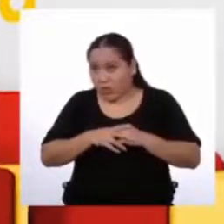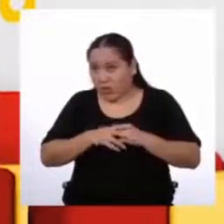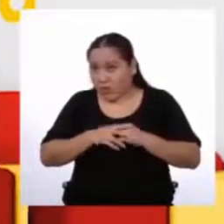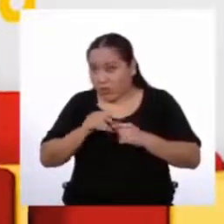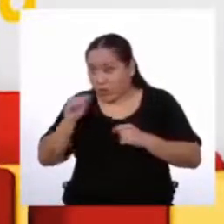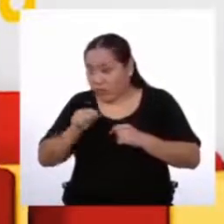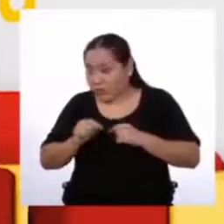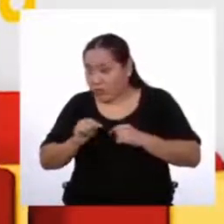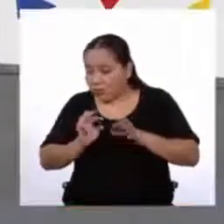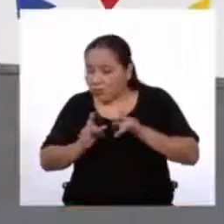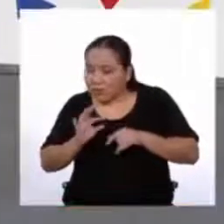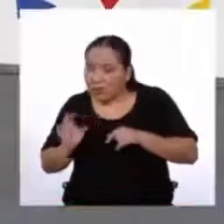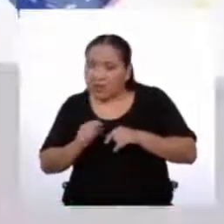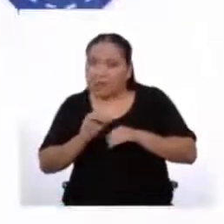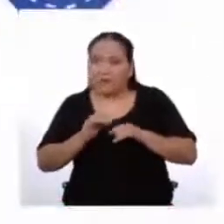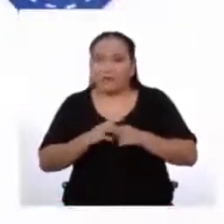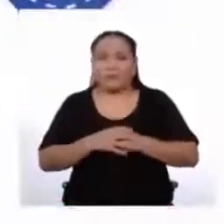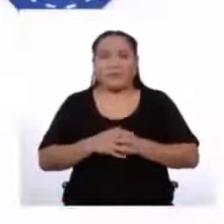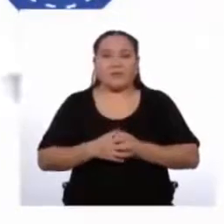uso